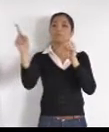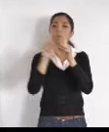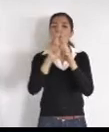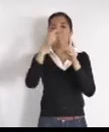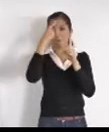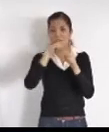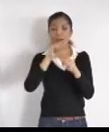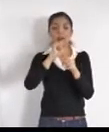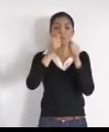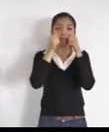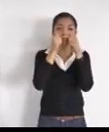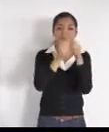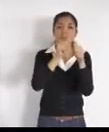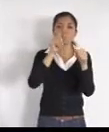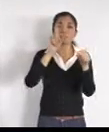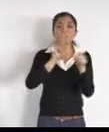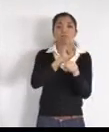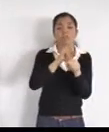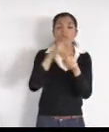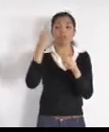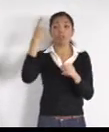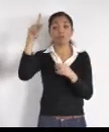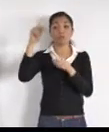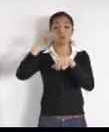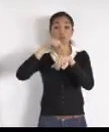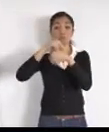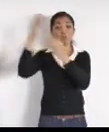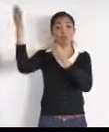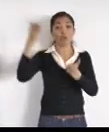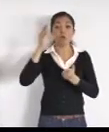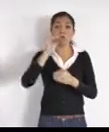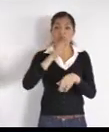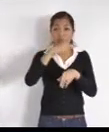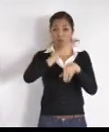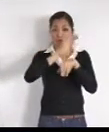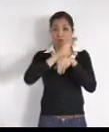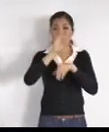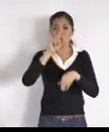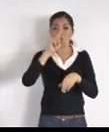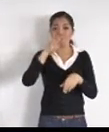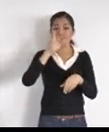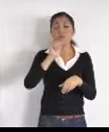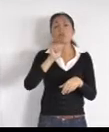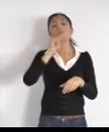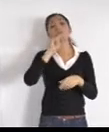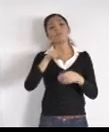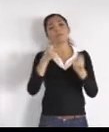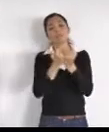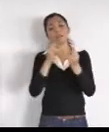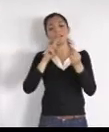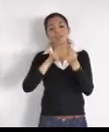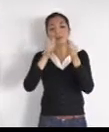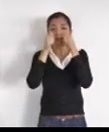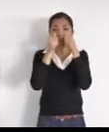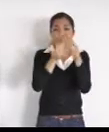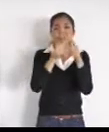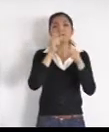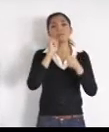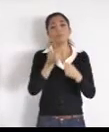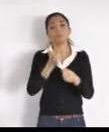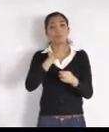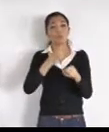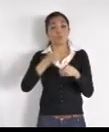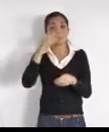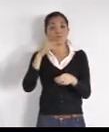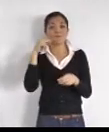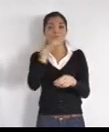afortunadamente además de la jornada vamos a tener la posibilidad de muy pronto tener una clínica de oftalmología aquí en el